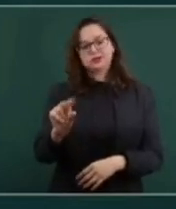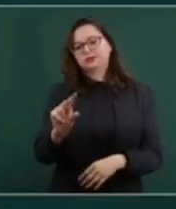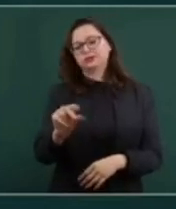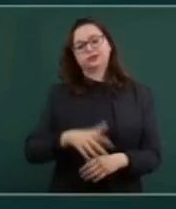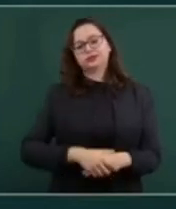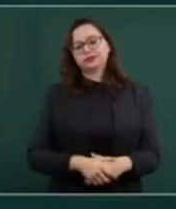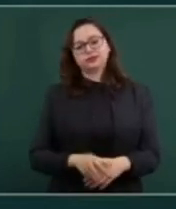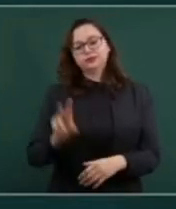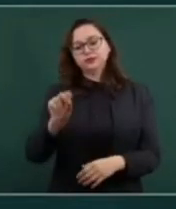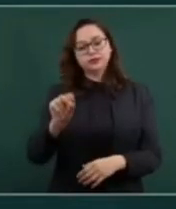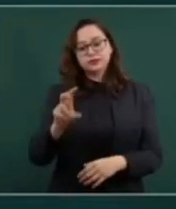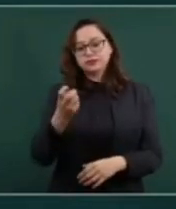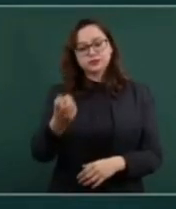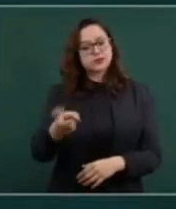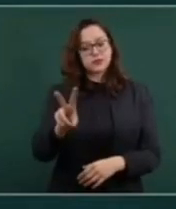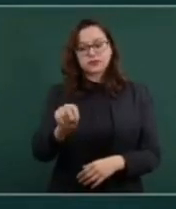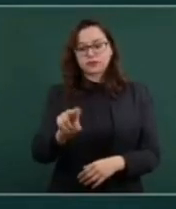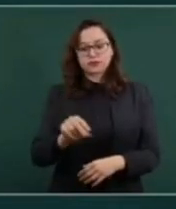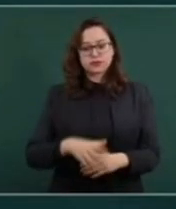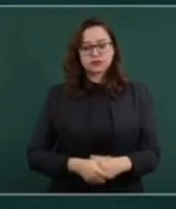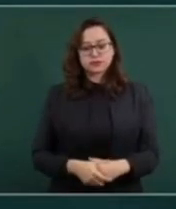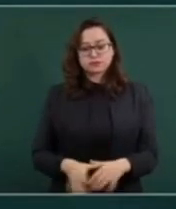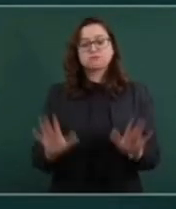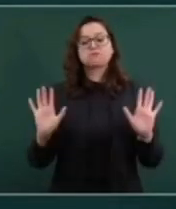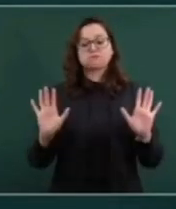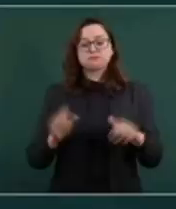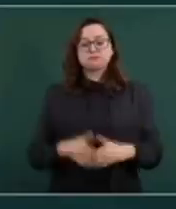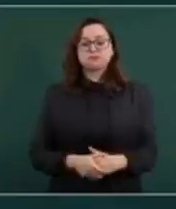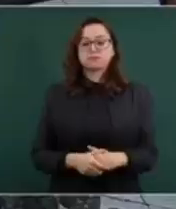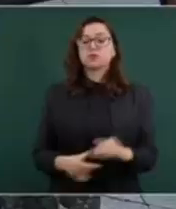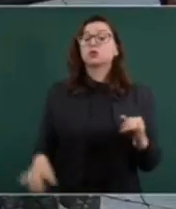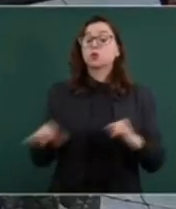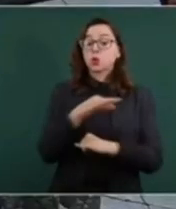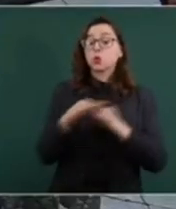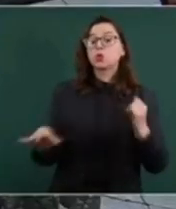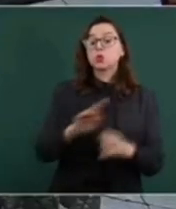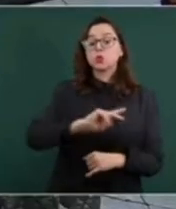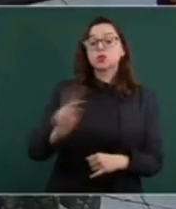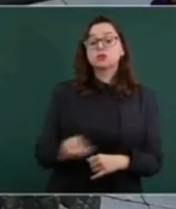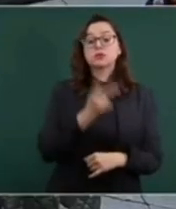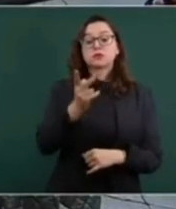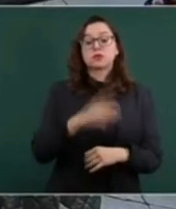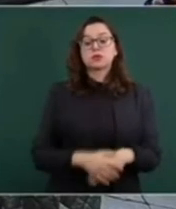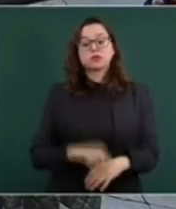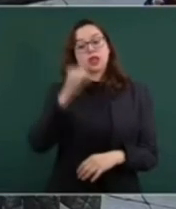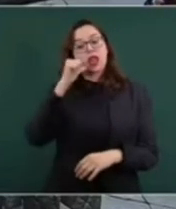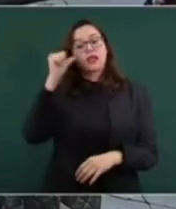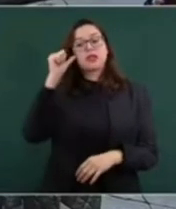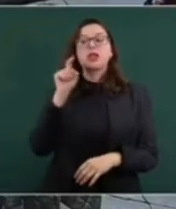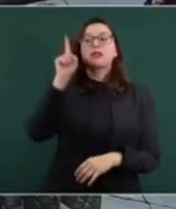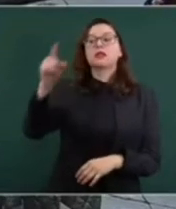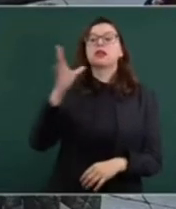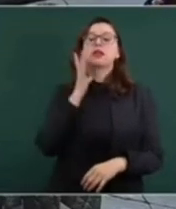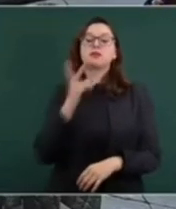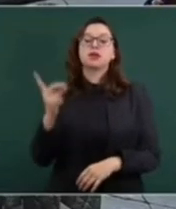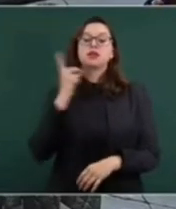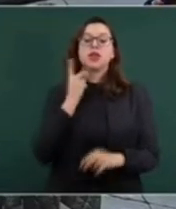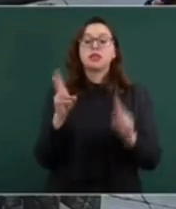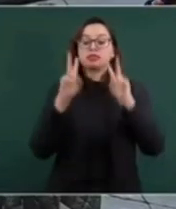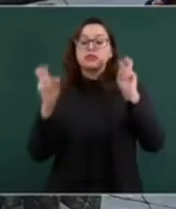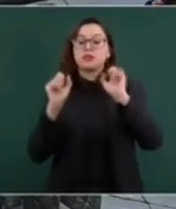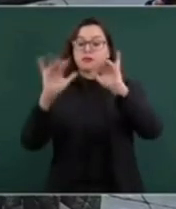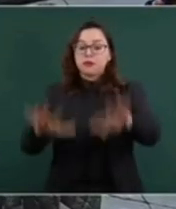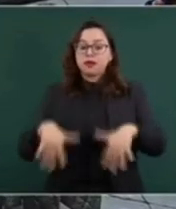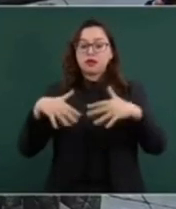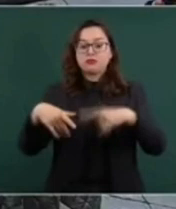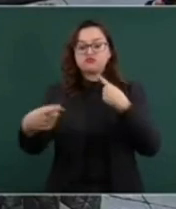¿No? Bueno. Finalmente, presidente, ayer en la Cámara de Diputados aprobó ya lo del Parlamento Abierto